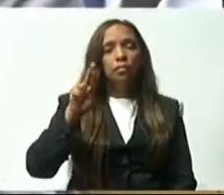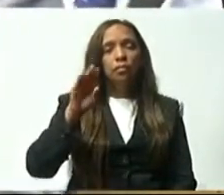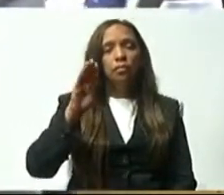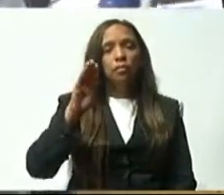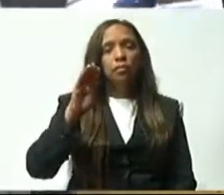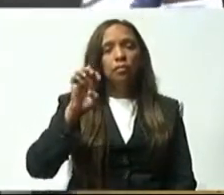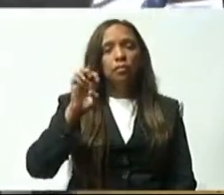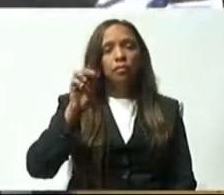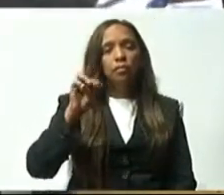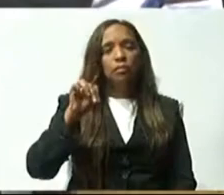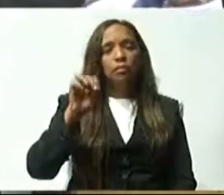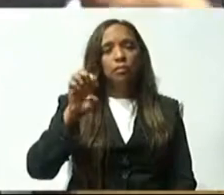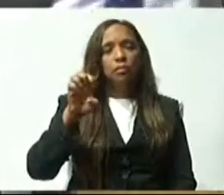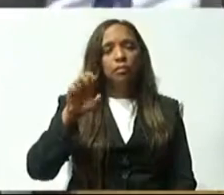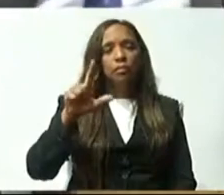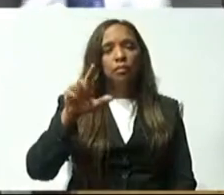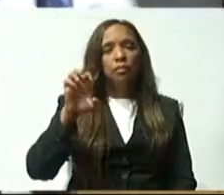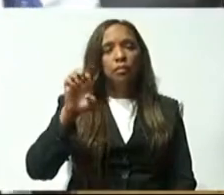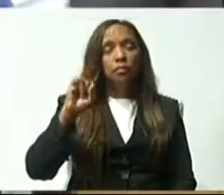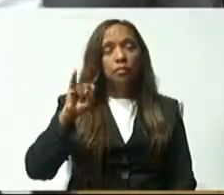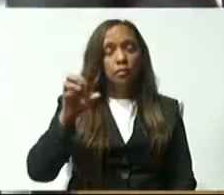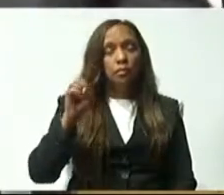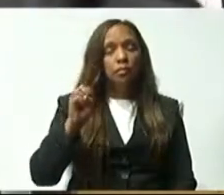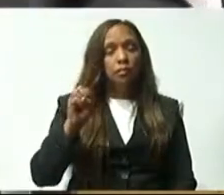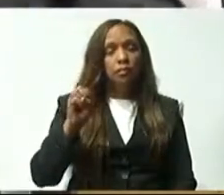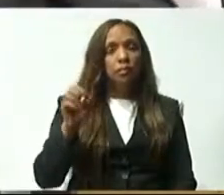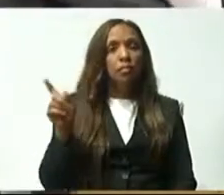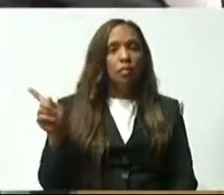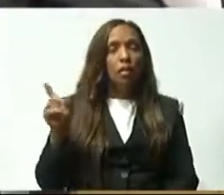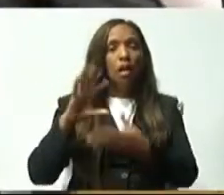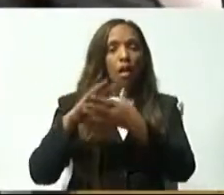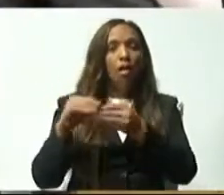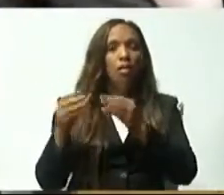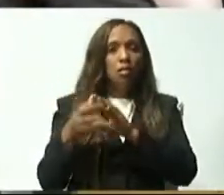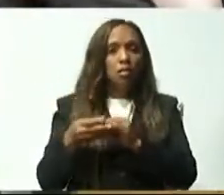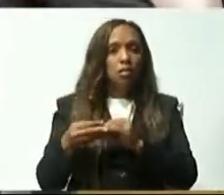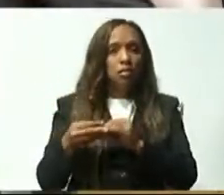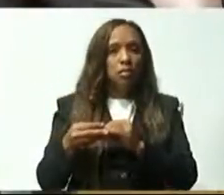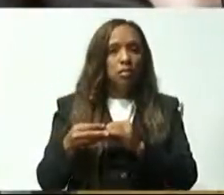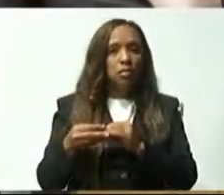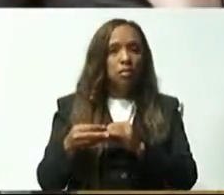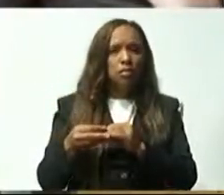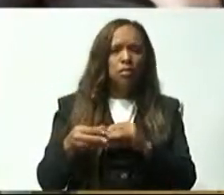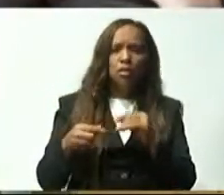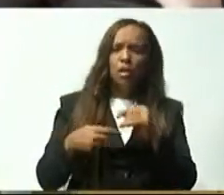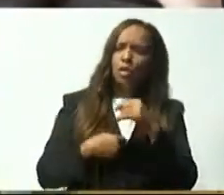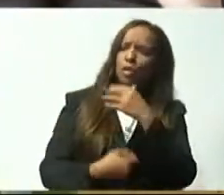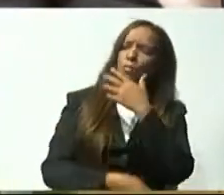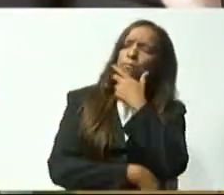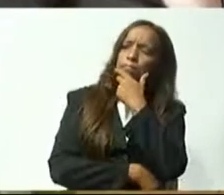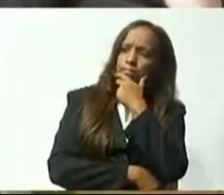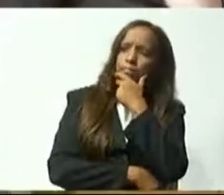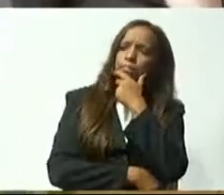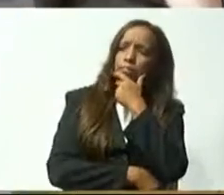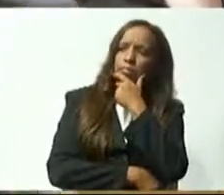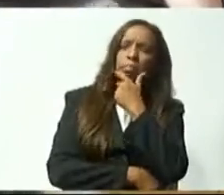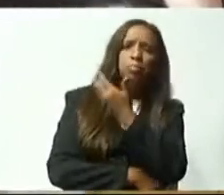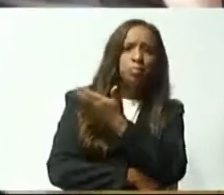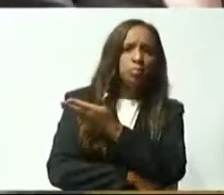firmeza, de igual forma, la que ha hecho el diputado